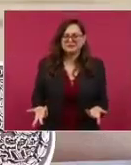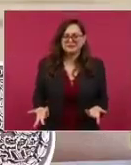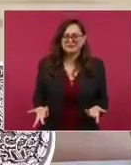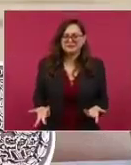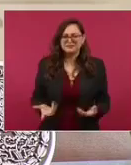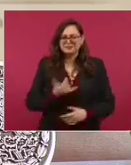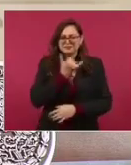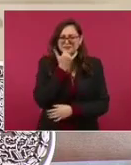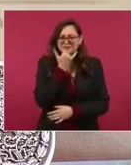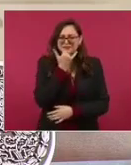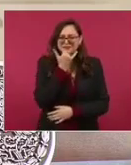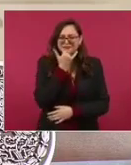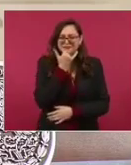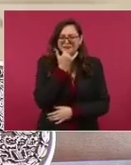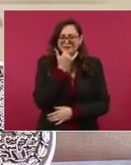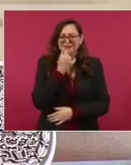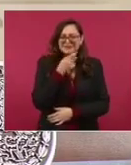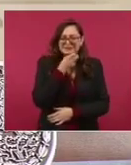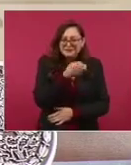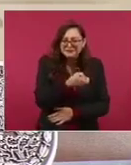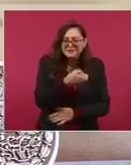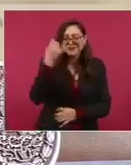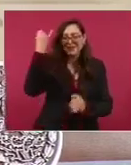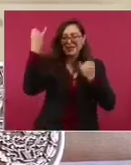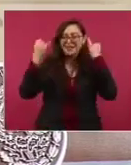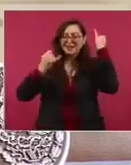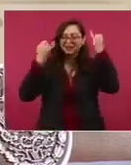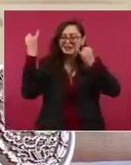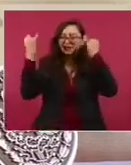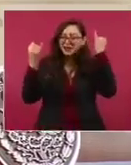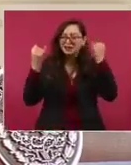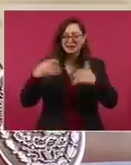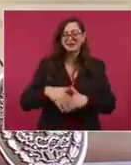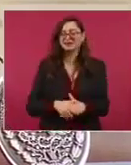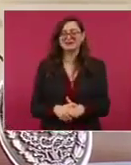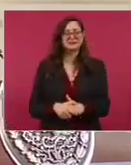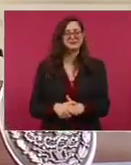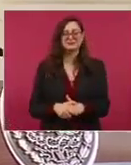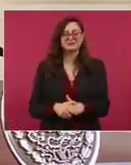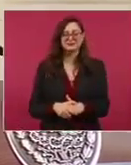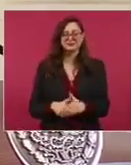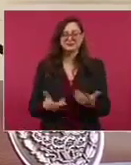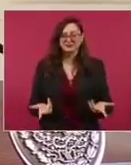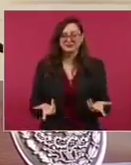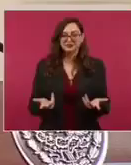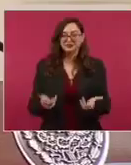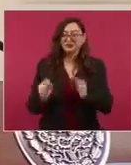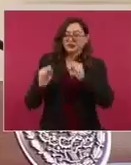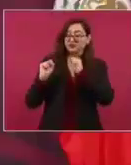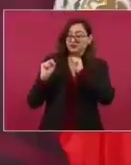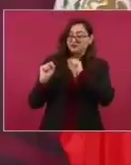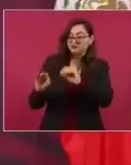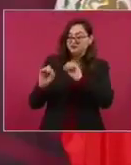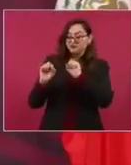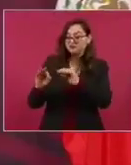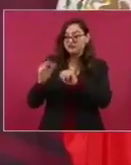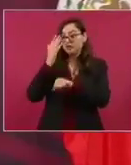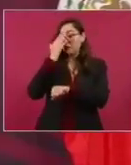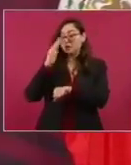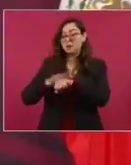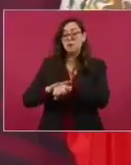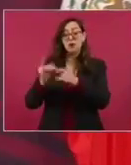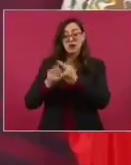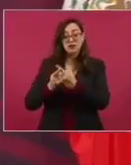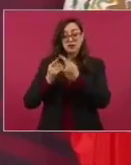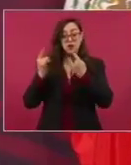partir de la presencia